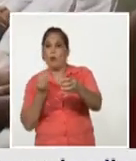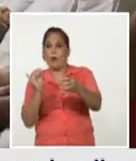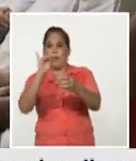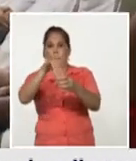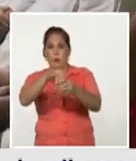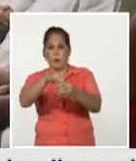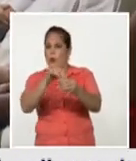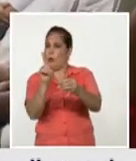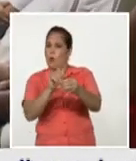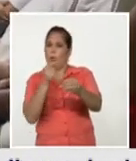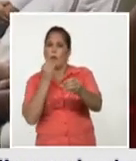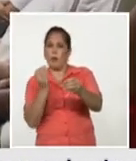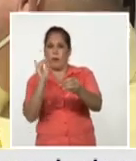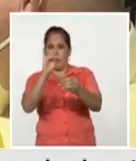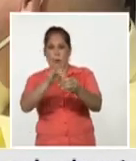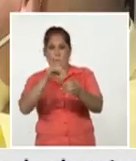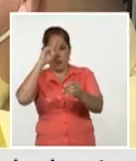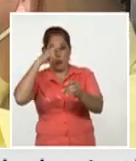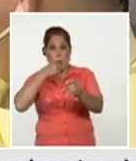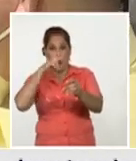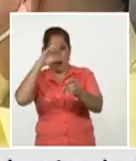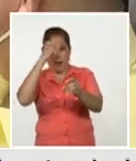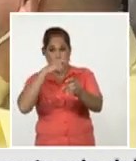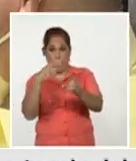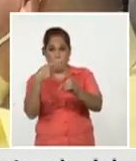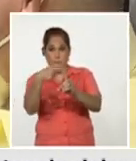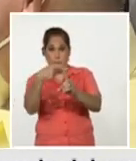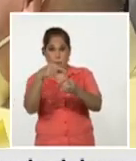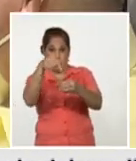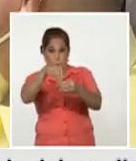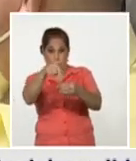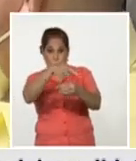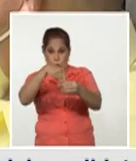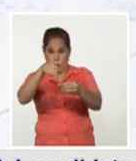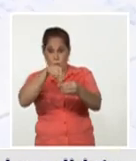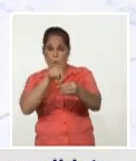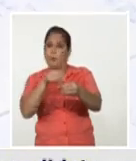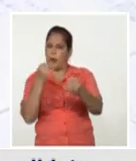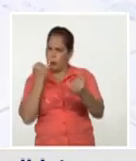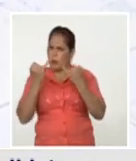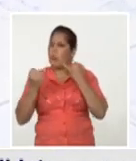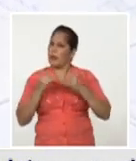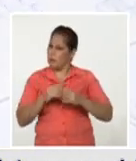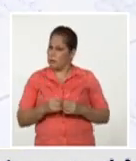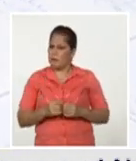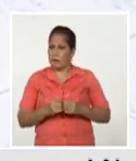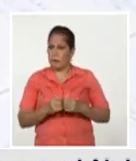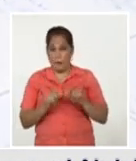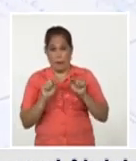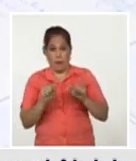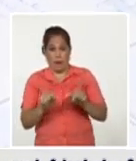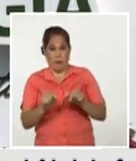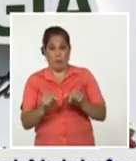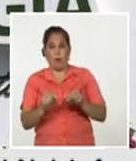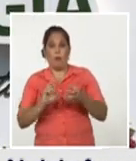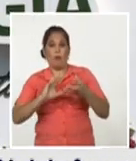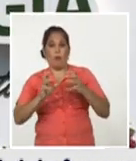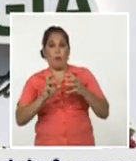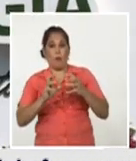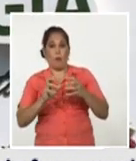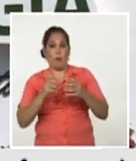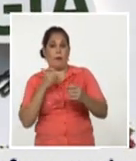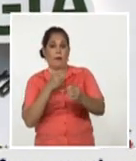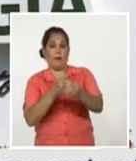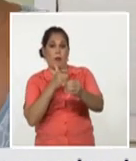estudio de Soberana Plus de los estudios de Soberana Plus es muy interesante que ustedes sepan que el esquema de Soberana Plus incluye